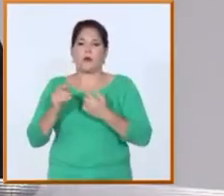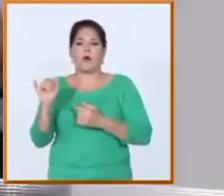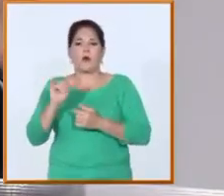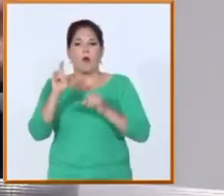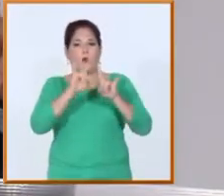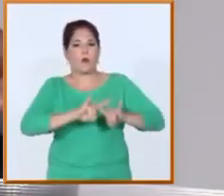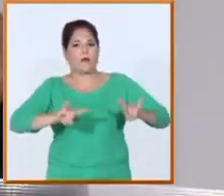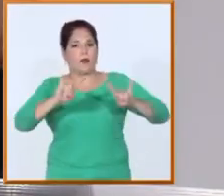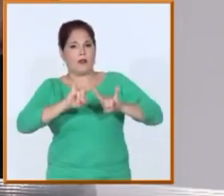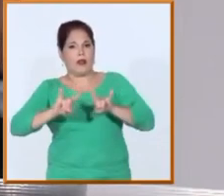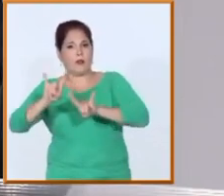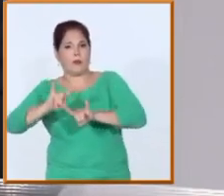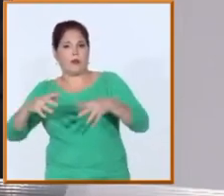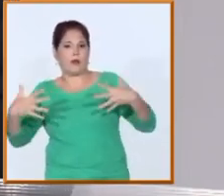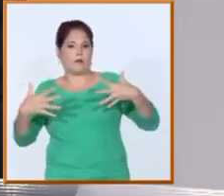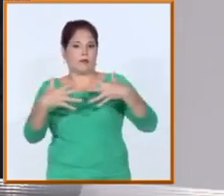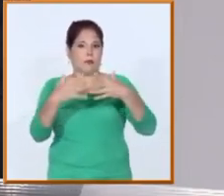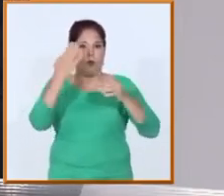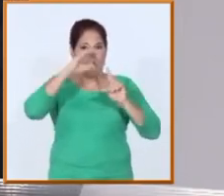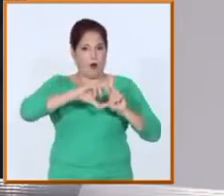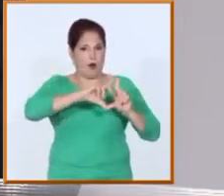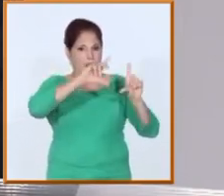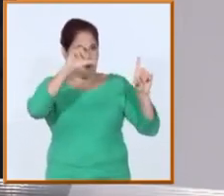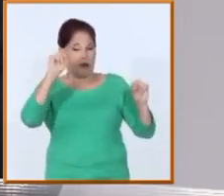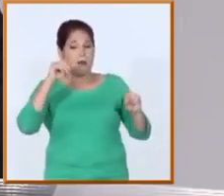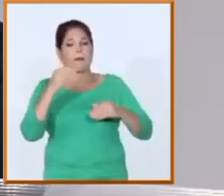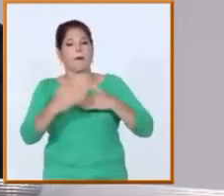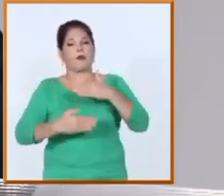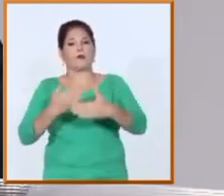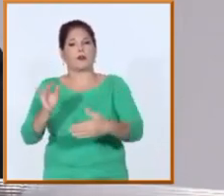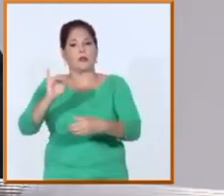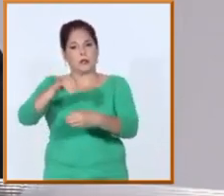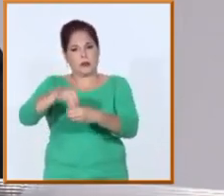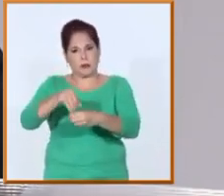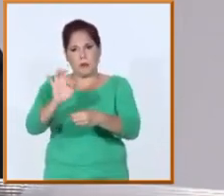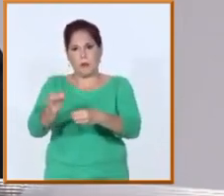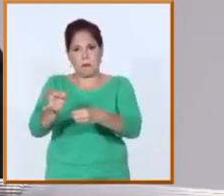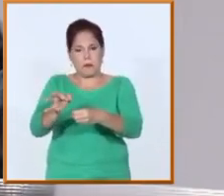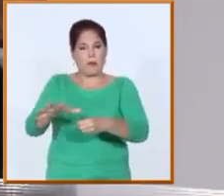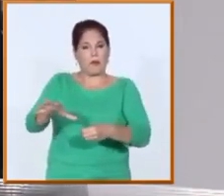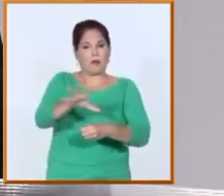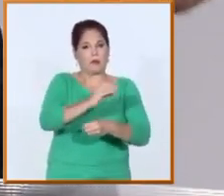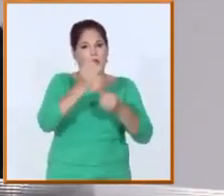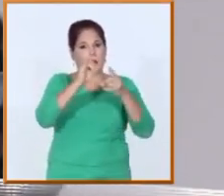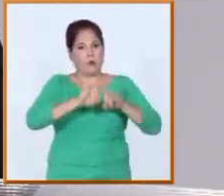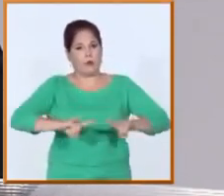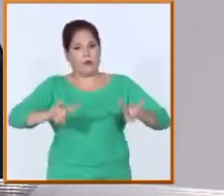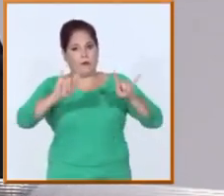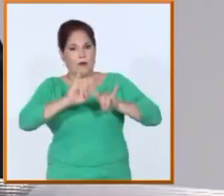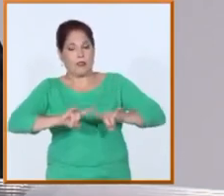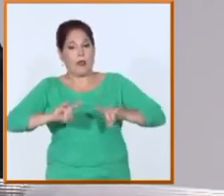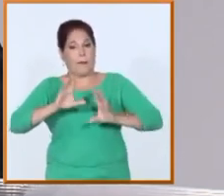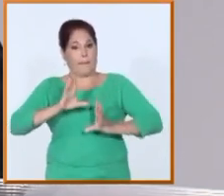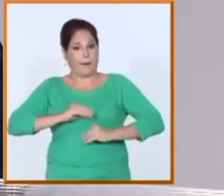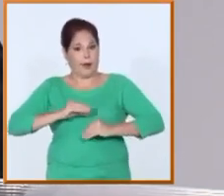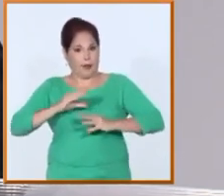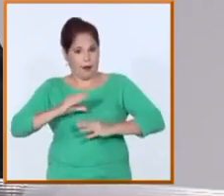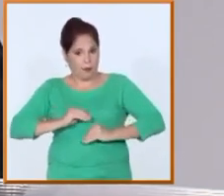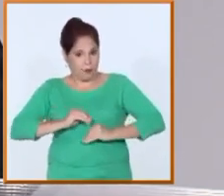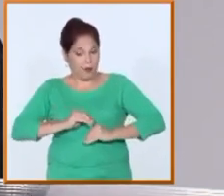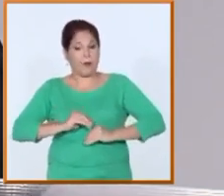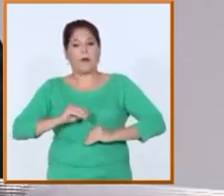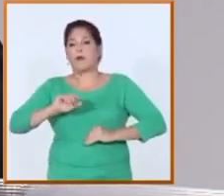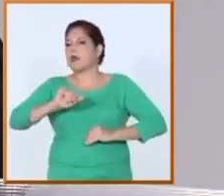universidades. Estábamos en medio del proceso de integración, lo recordarás también, en que muchas universidades pedagógicas y de